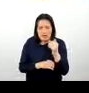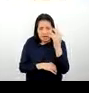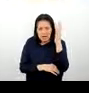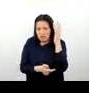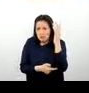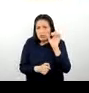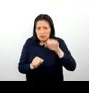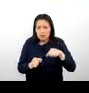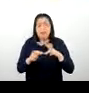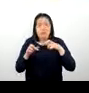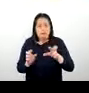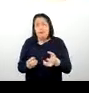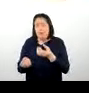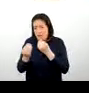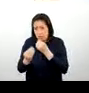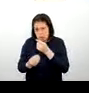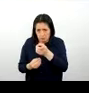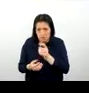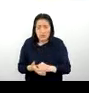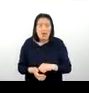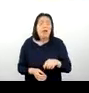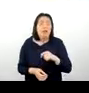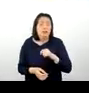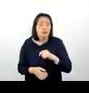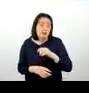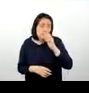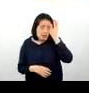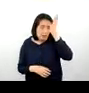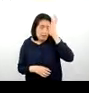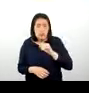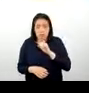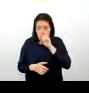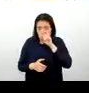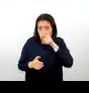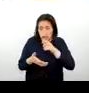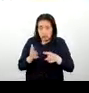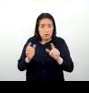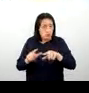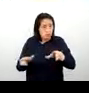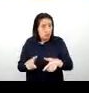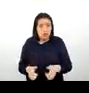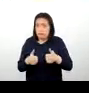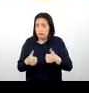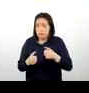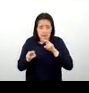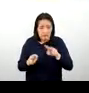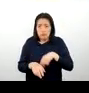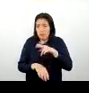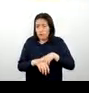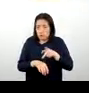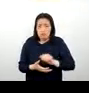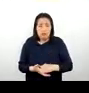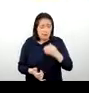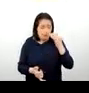dar alimentación a estos, al gallito de las rocas, ¿no? Entonces es un hábitat propicio para verlo en su hábitat natural. Y por